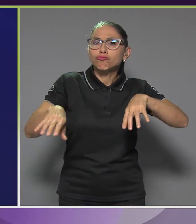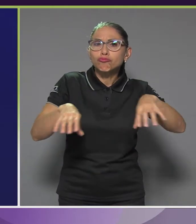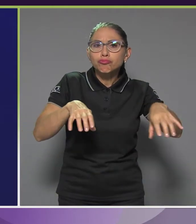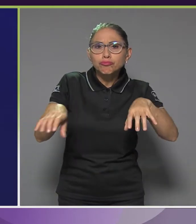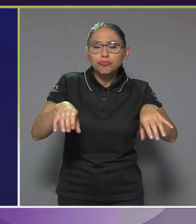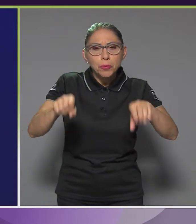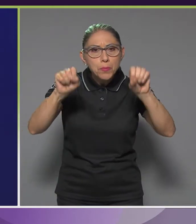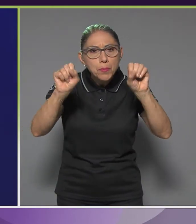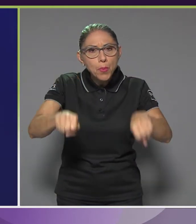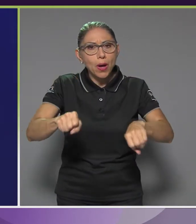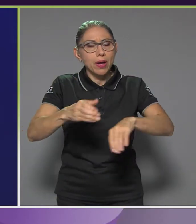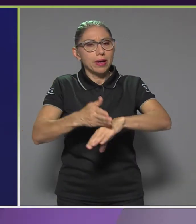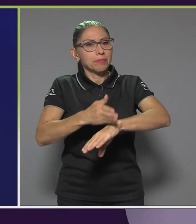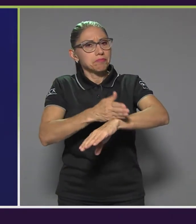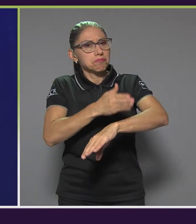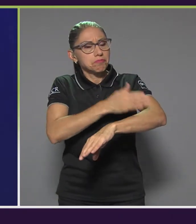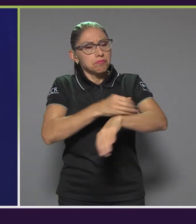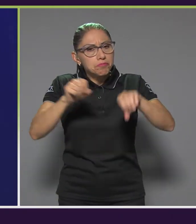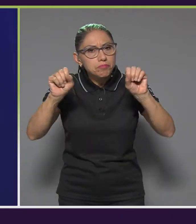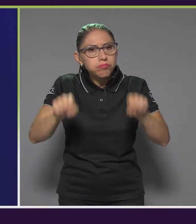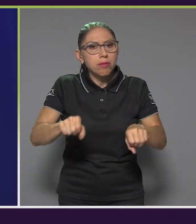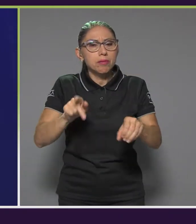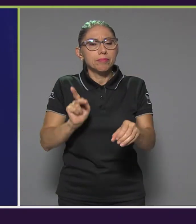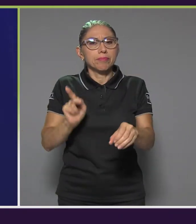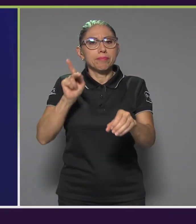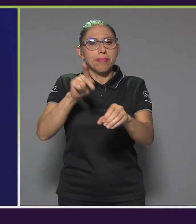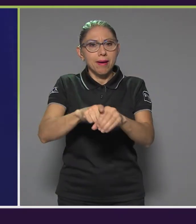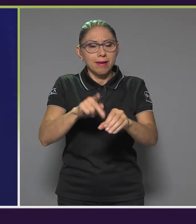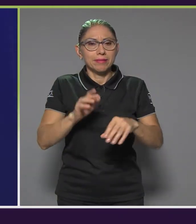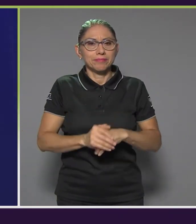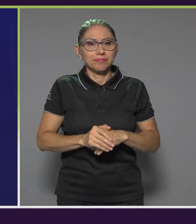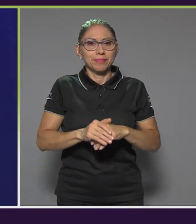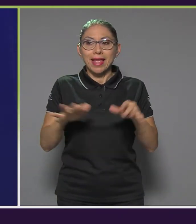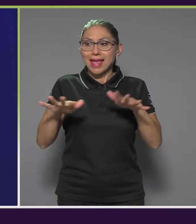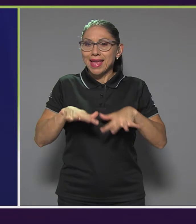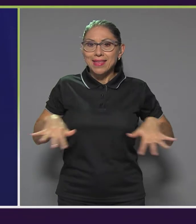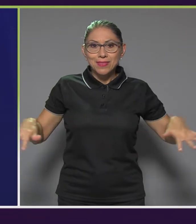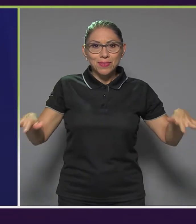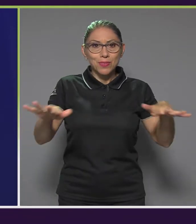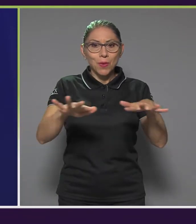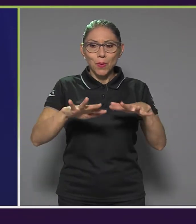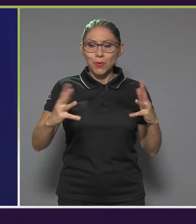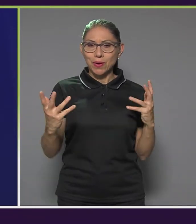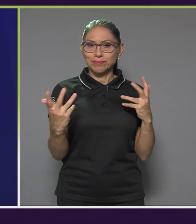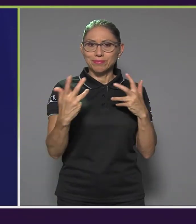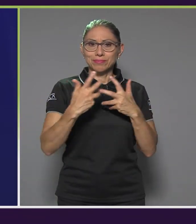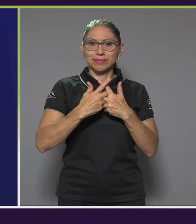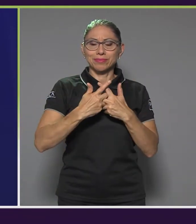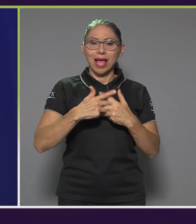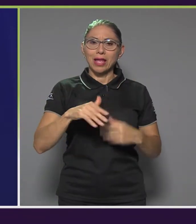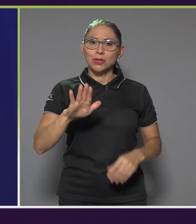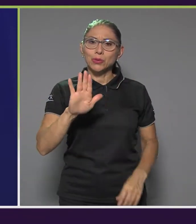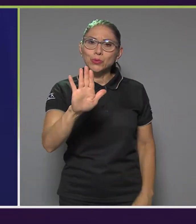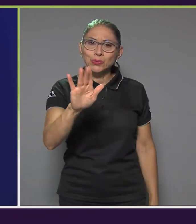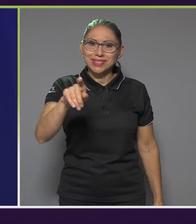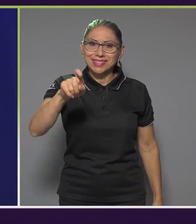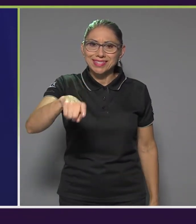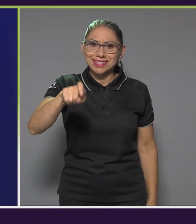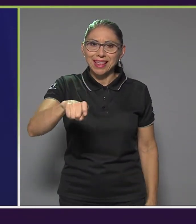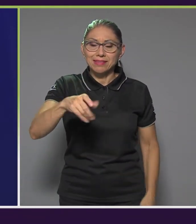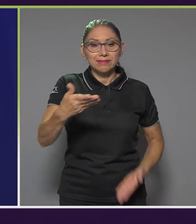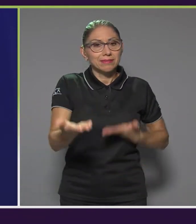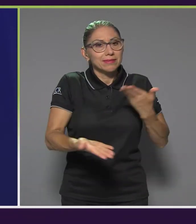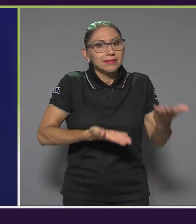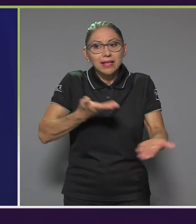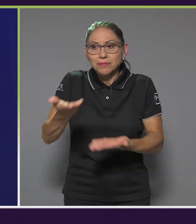crecer, te permite participar, el entorno está adaptado a tus necesidades, los servicios te responden.